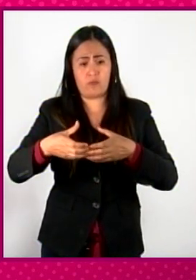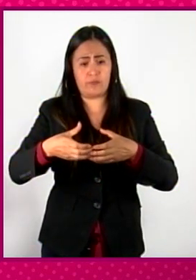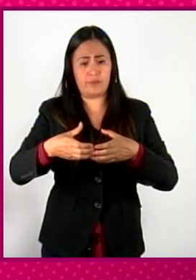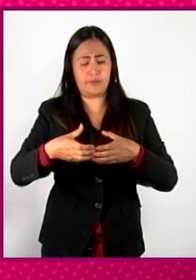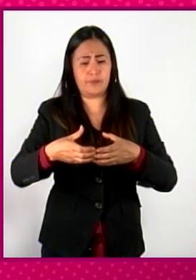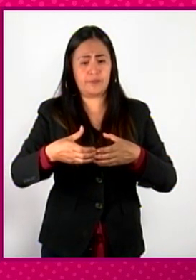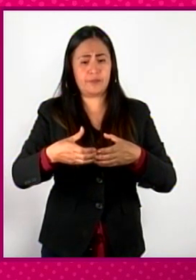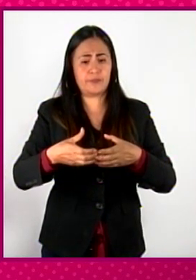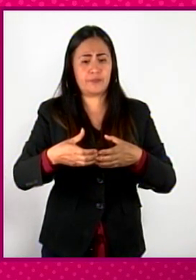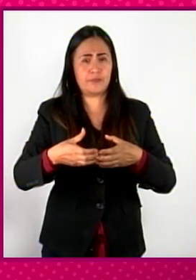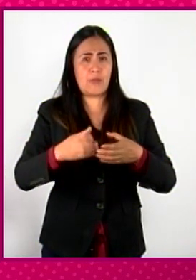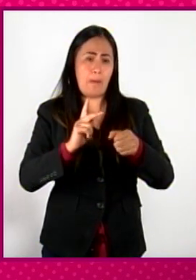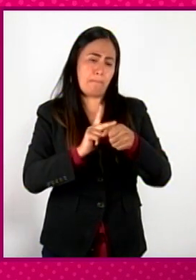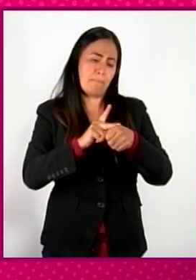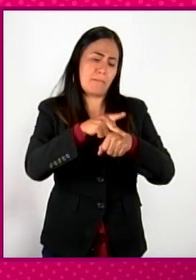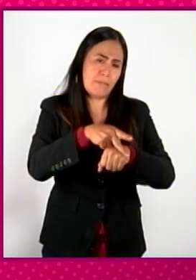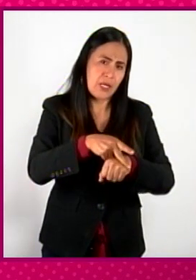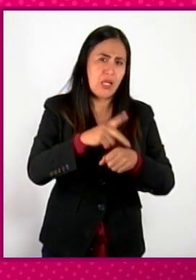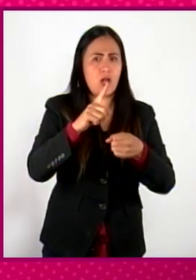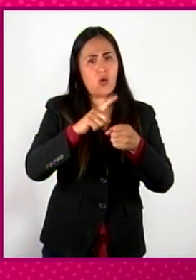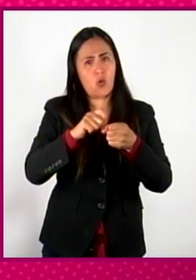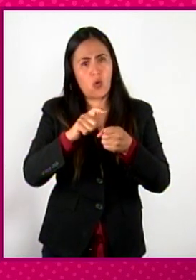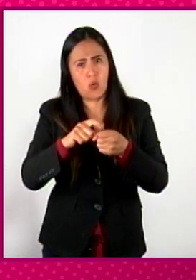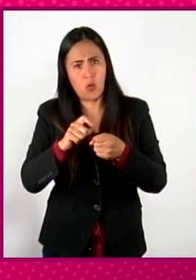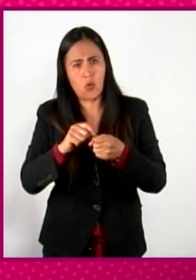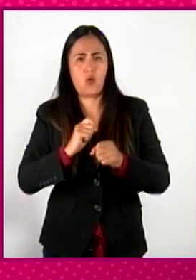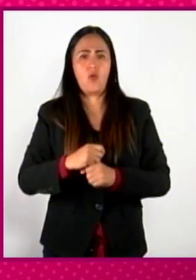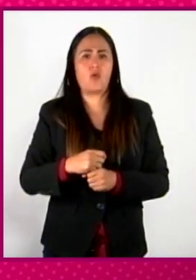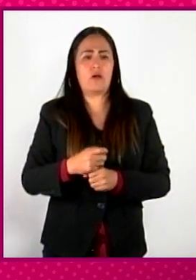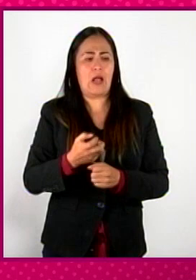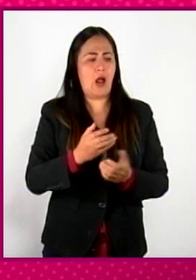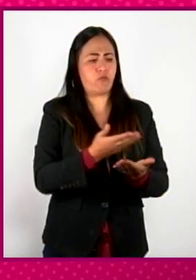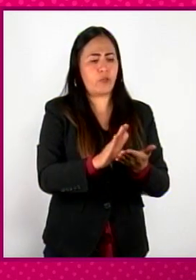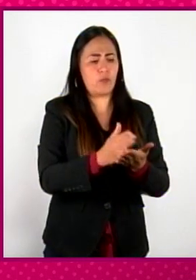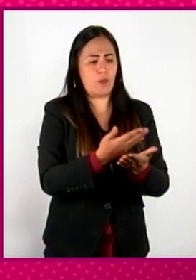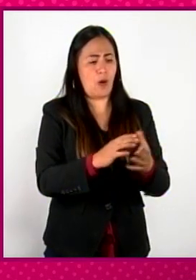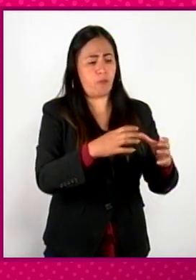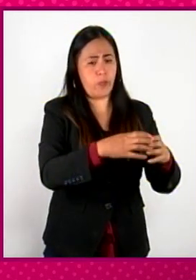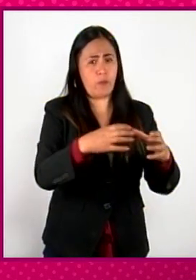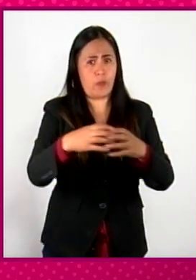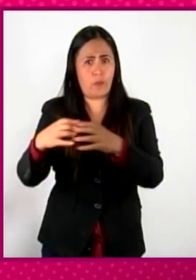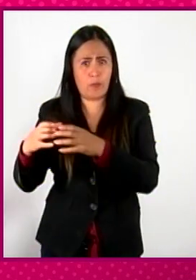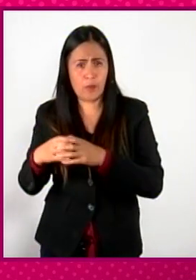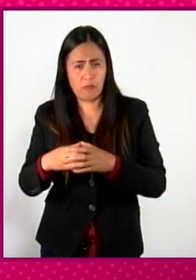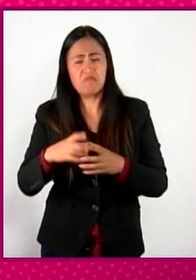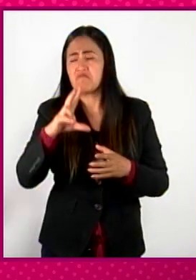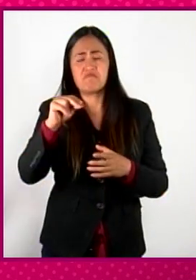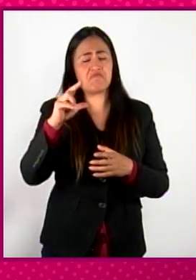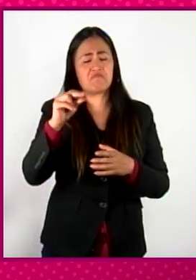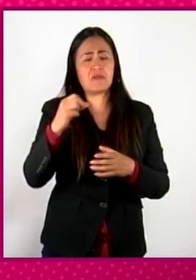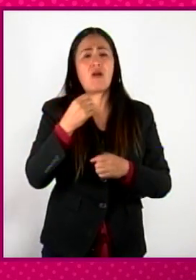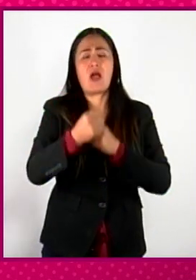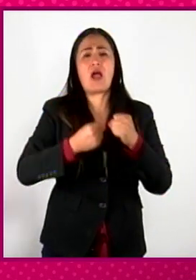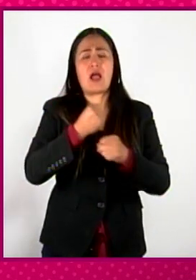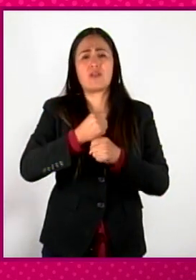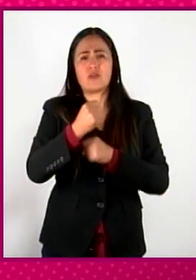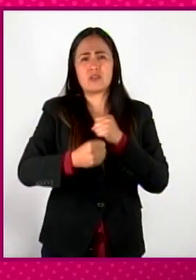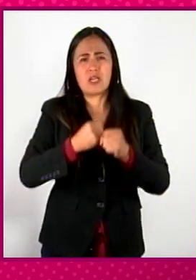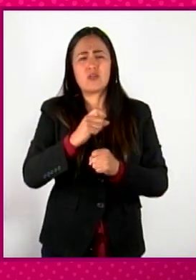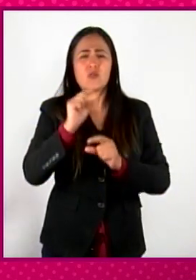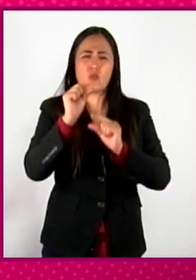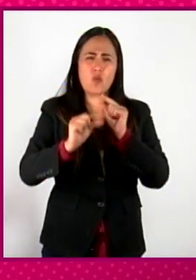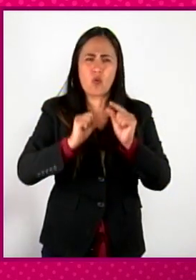su origen ni por el color de la piel. En unos años, unos cuantos años desaparecieron o fueron